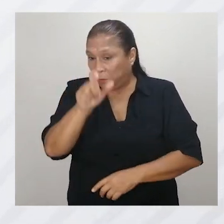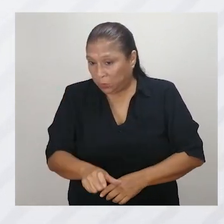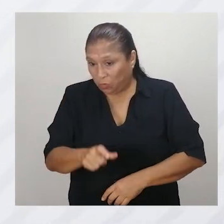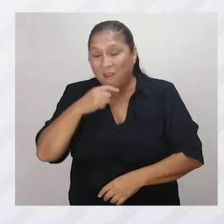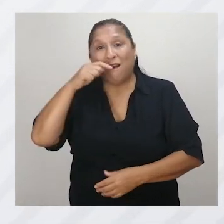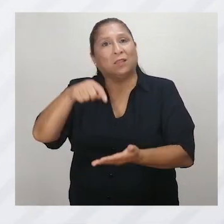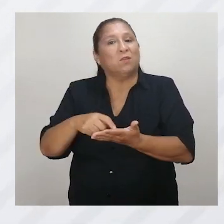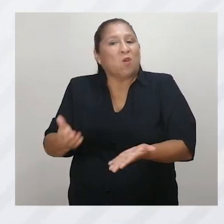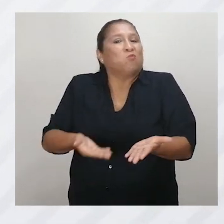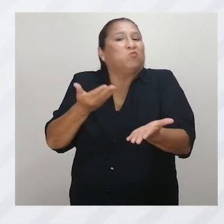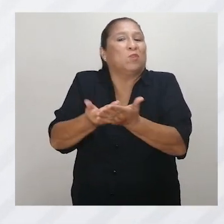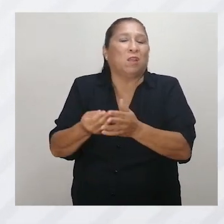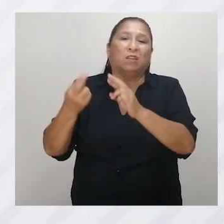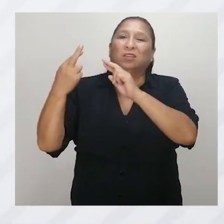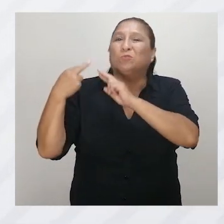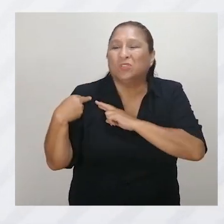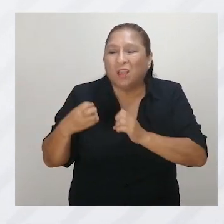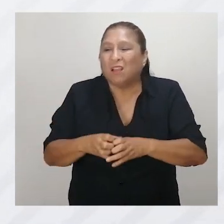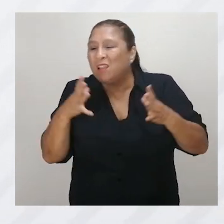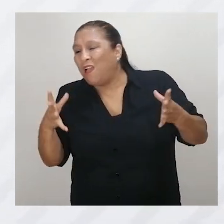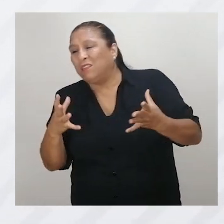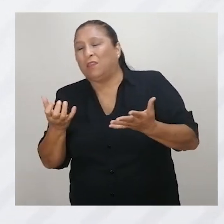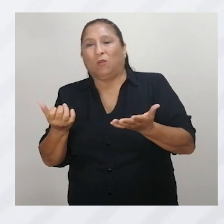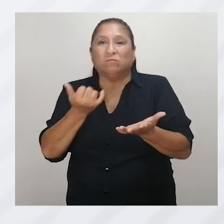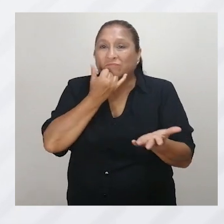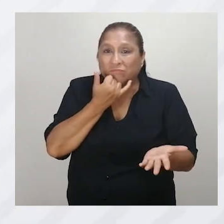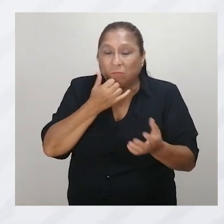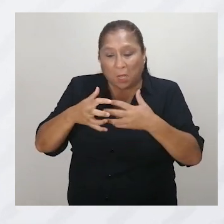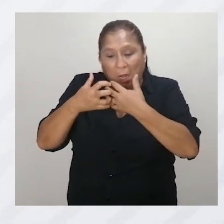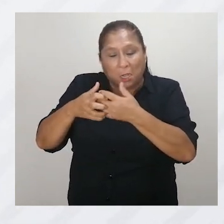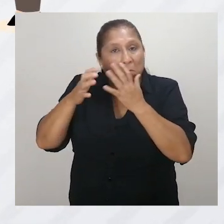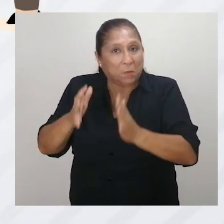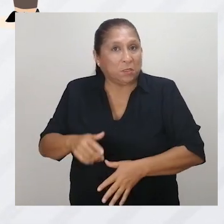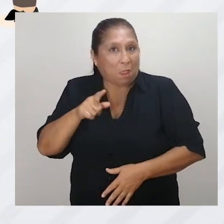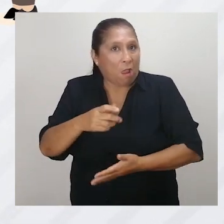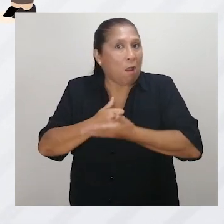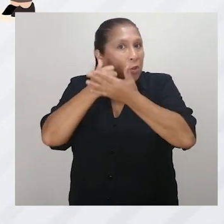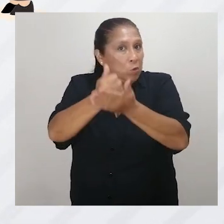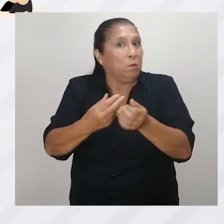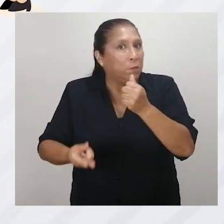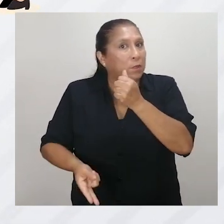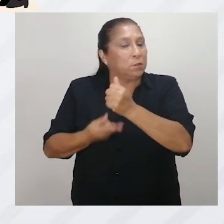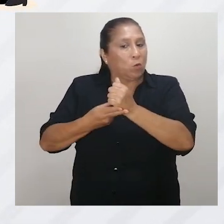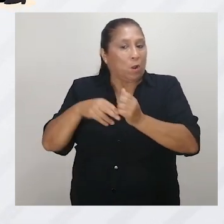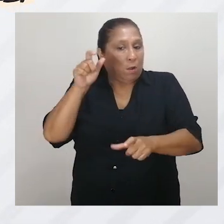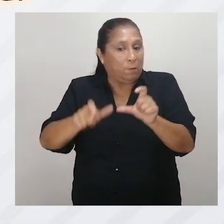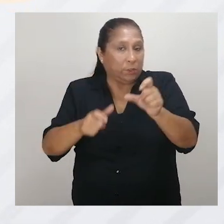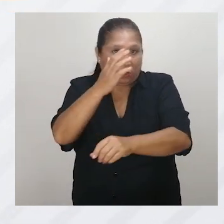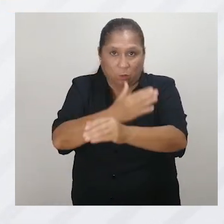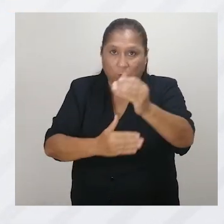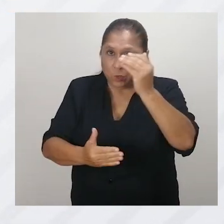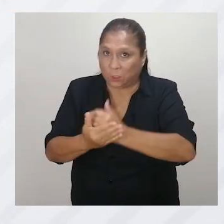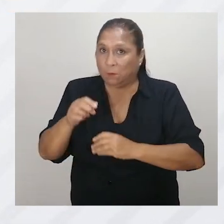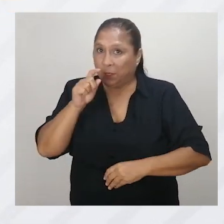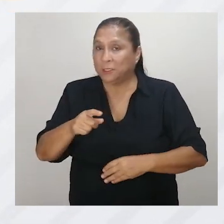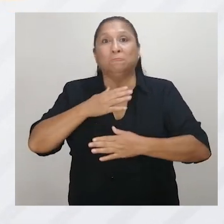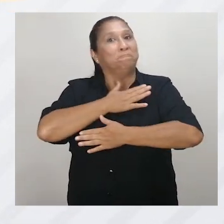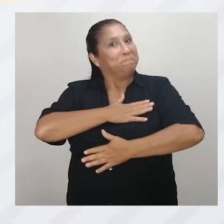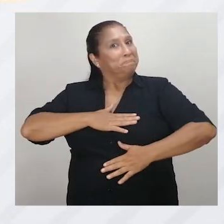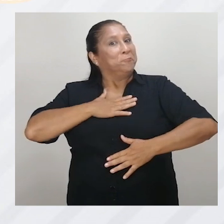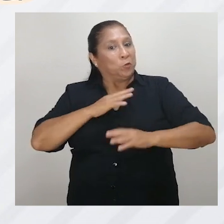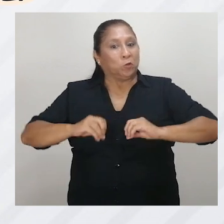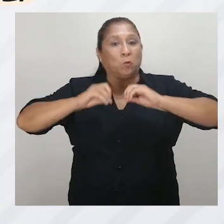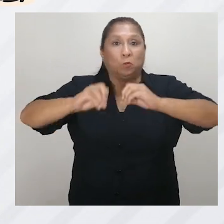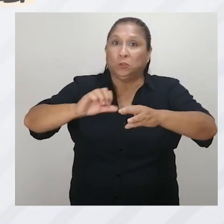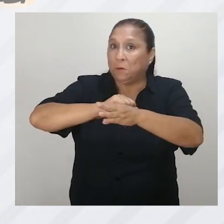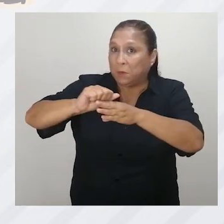que sin imponer una carga desproporcionada o indebida para el empleador, sirven para garantizar a la persona con discapacidad el goce